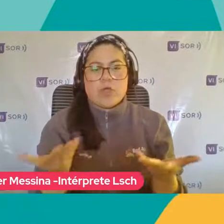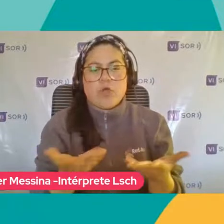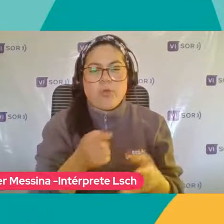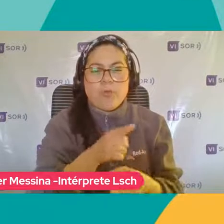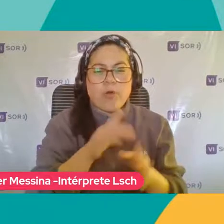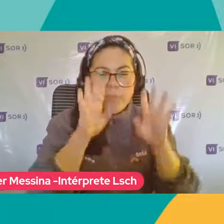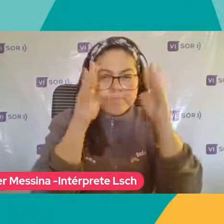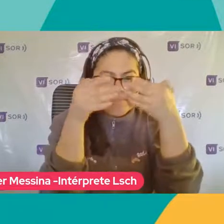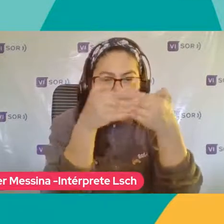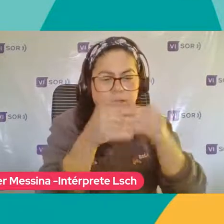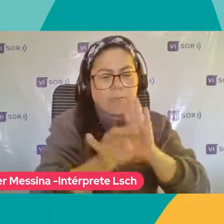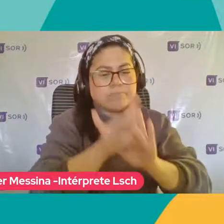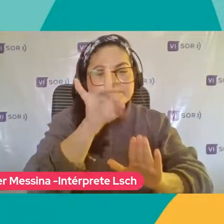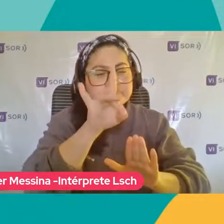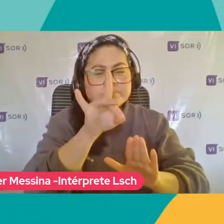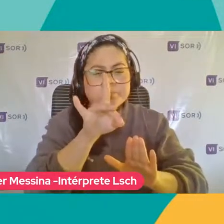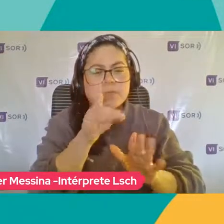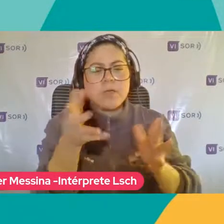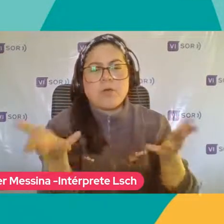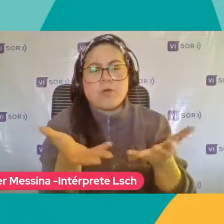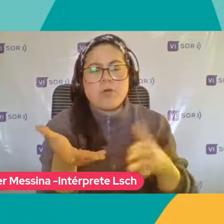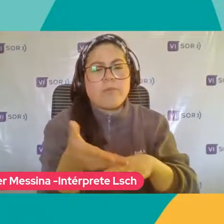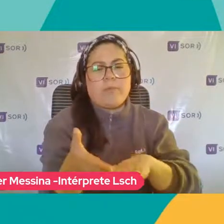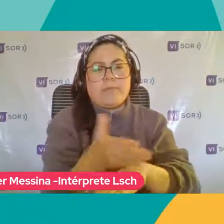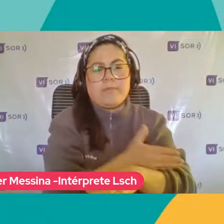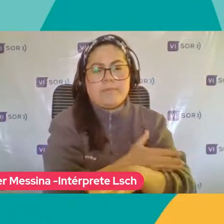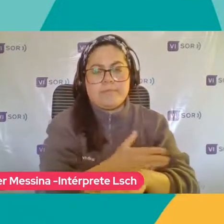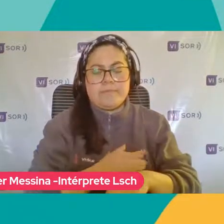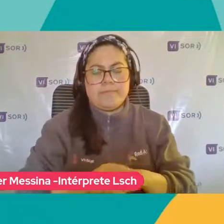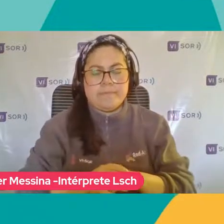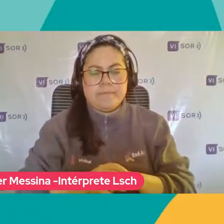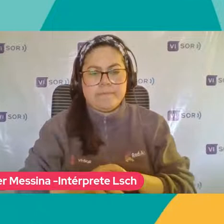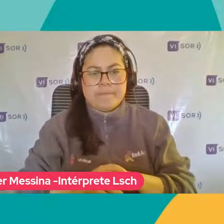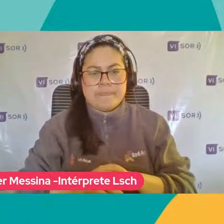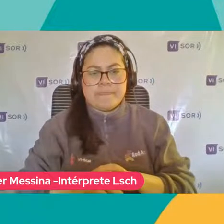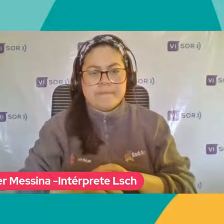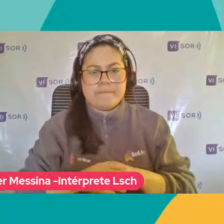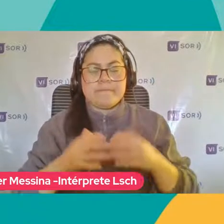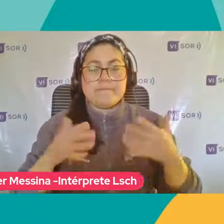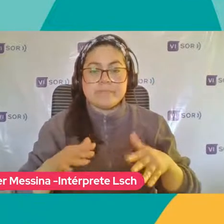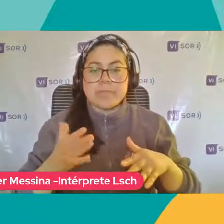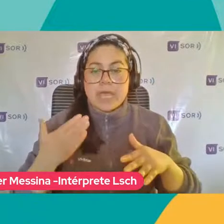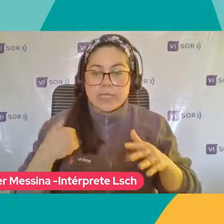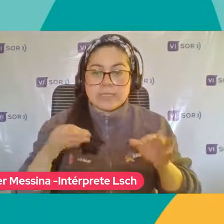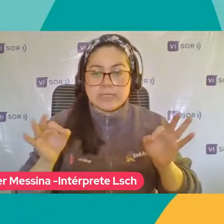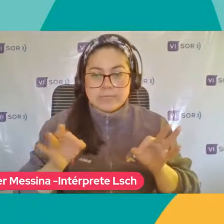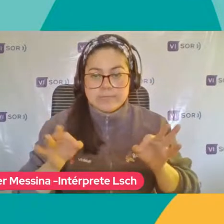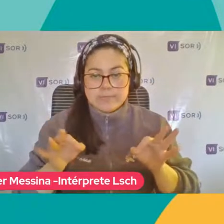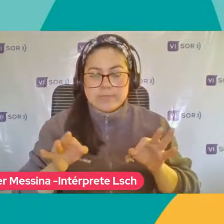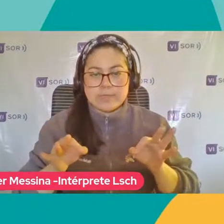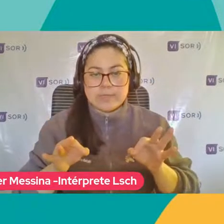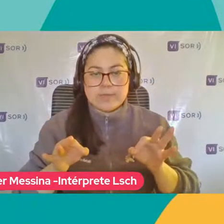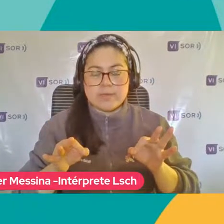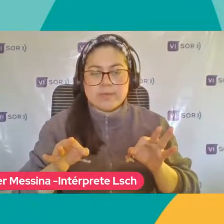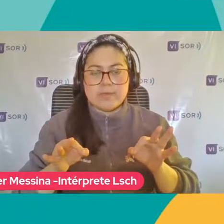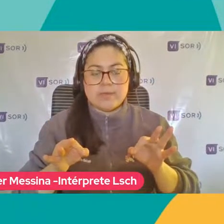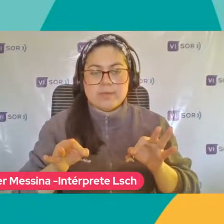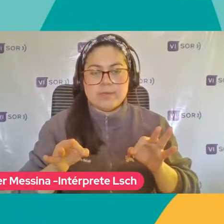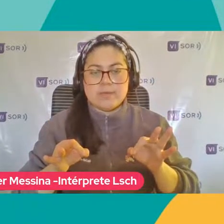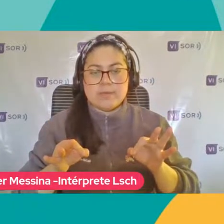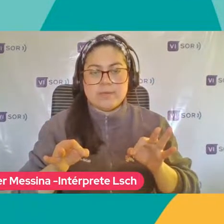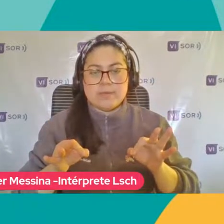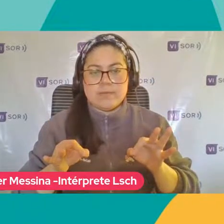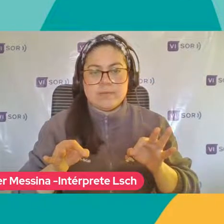Lo que implica Diversos elementos Y factores claves Y ya lo habíamos Anticipado Para poder presentar Este